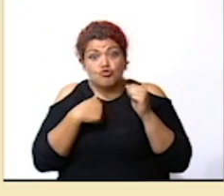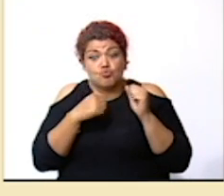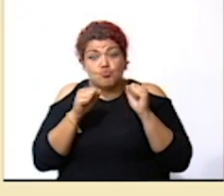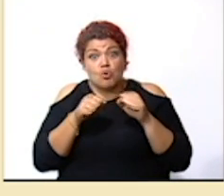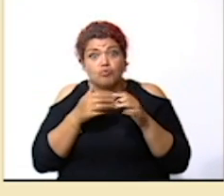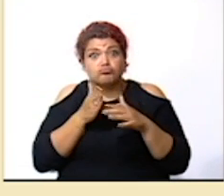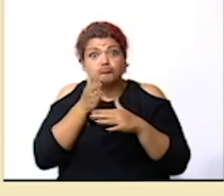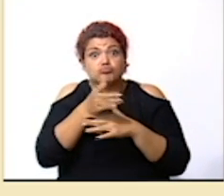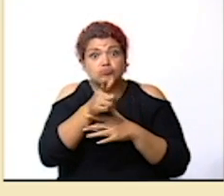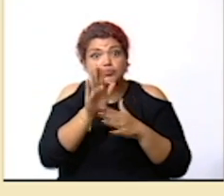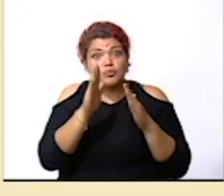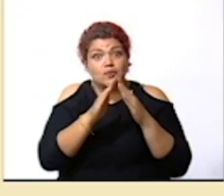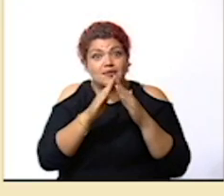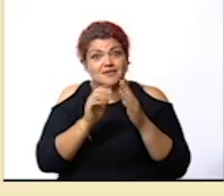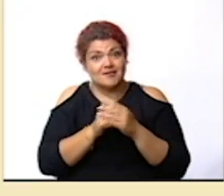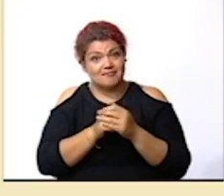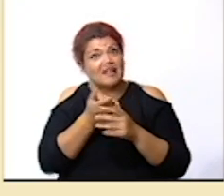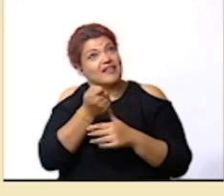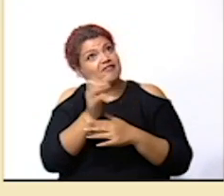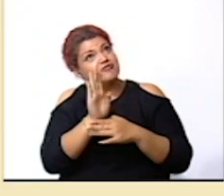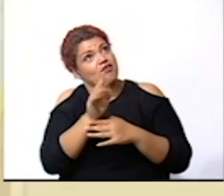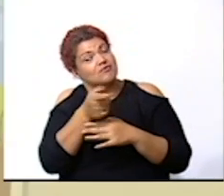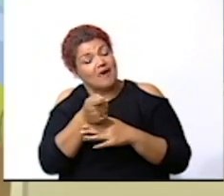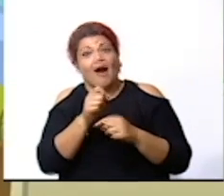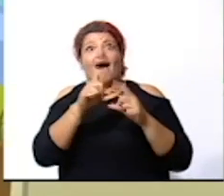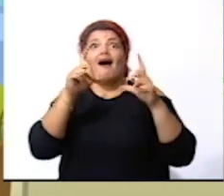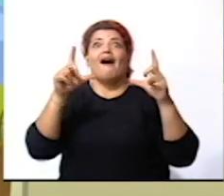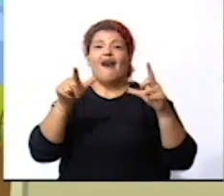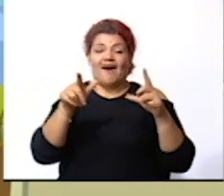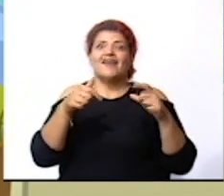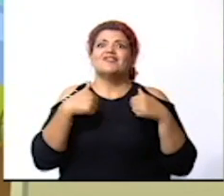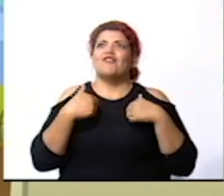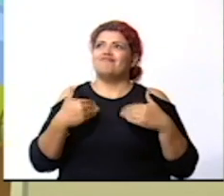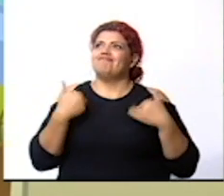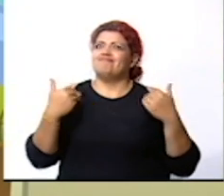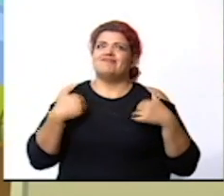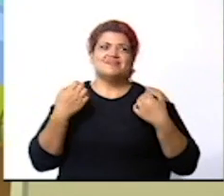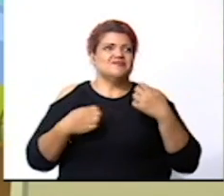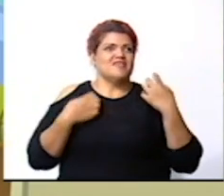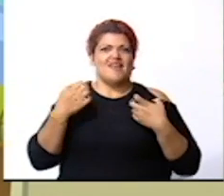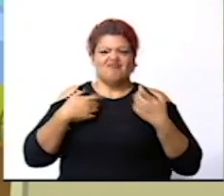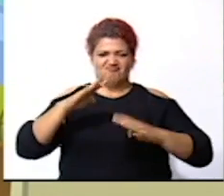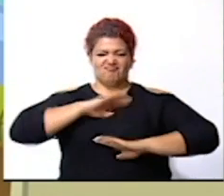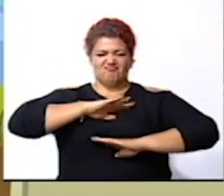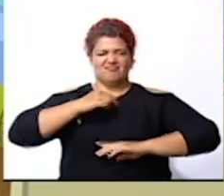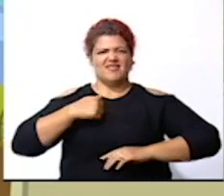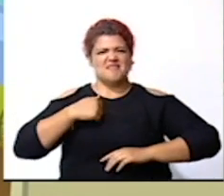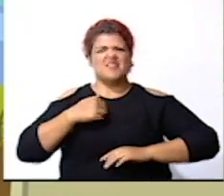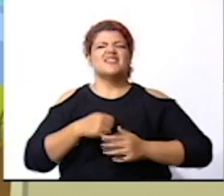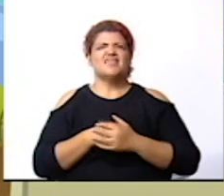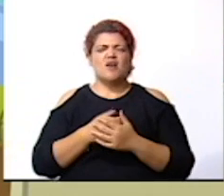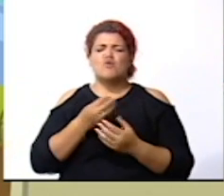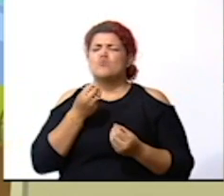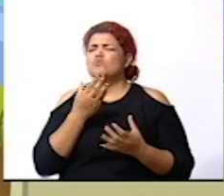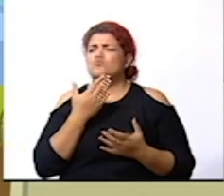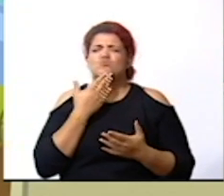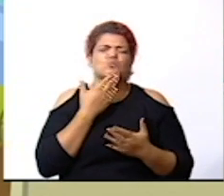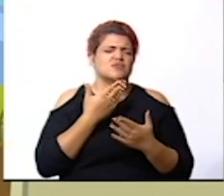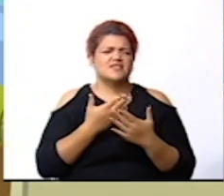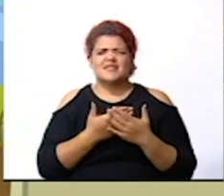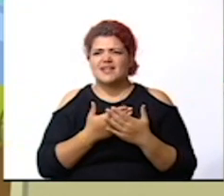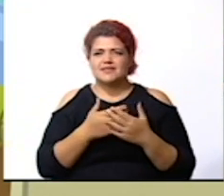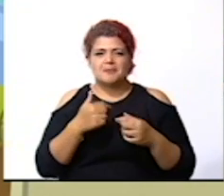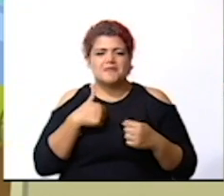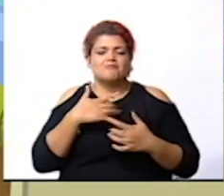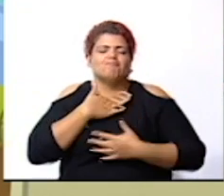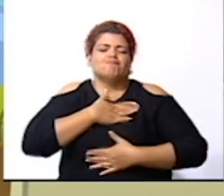sus hogares eso es sumamente emocionante y satisfactorio para mí muchísimas gracias, para mí